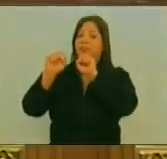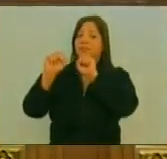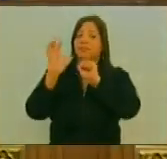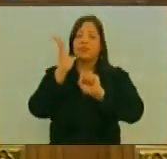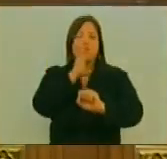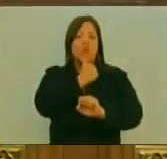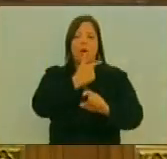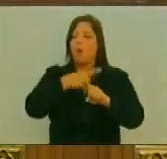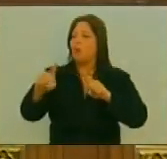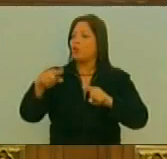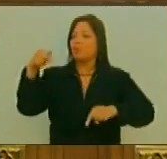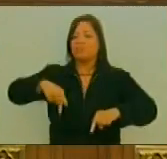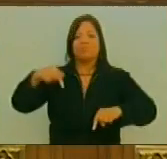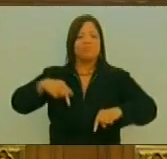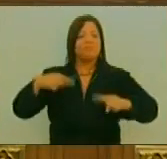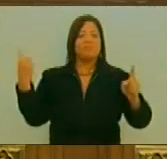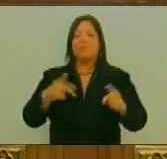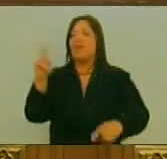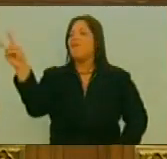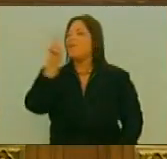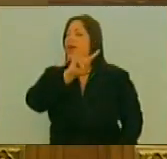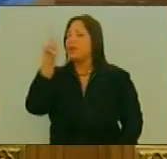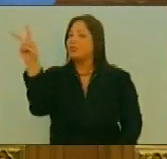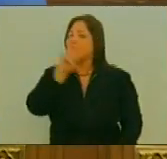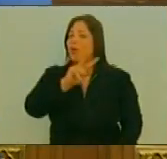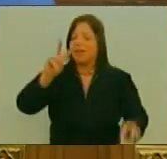hay otro sitio Que no sea Venezuela